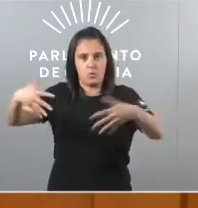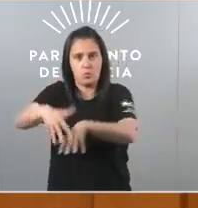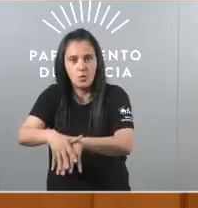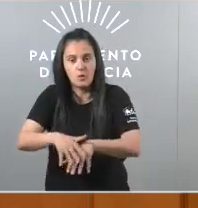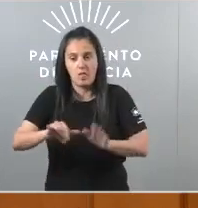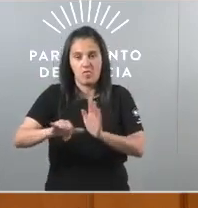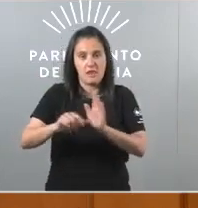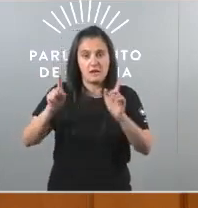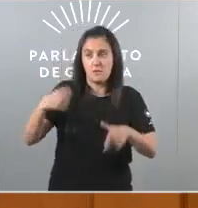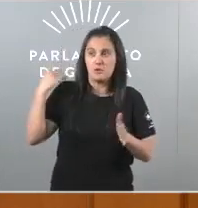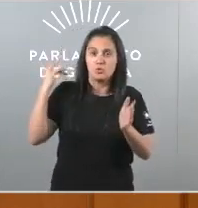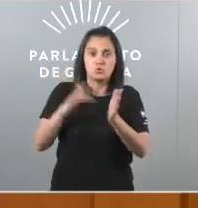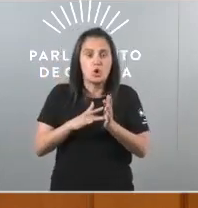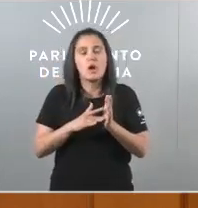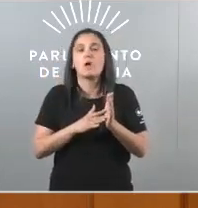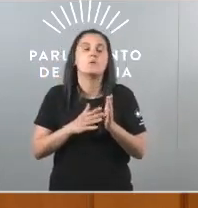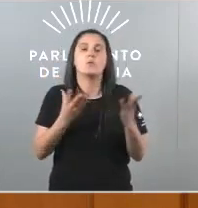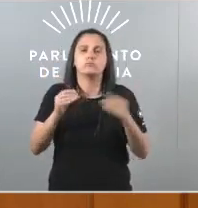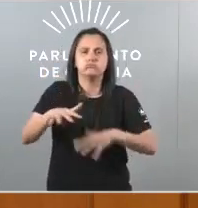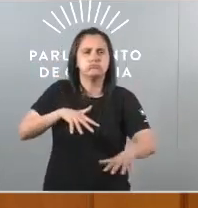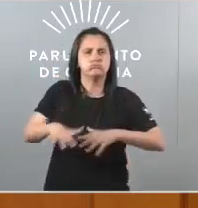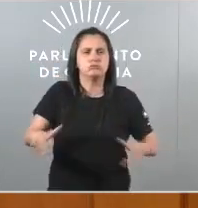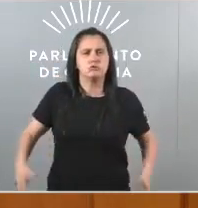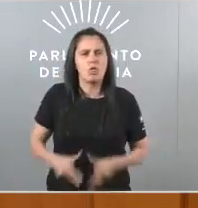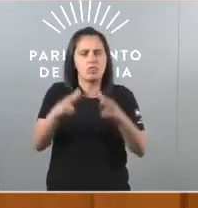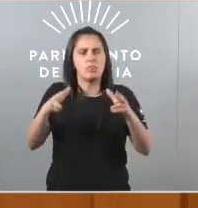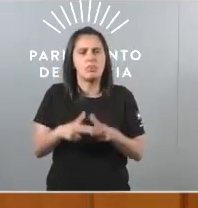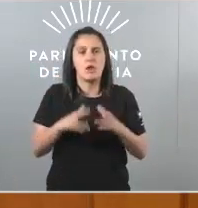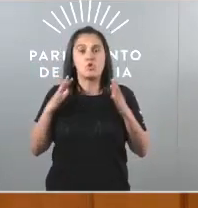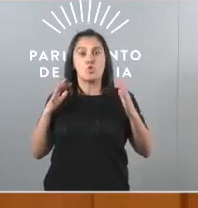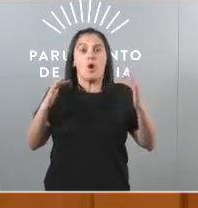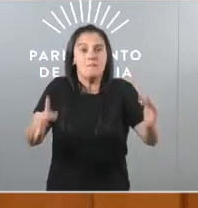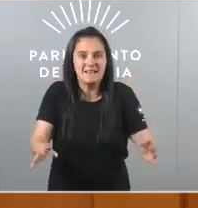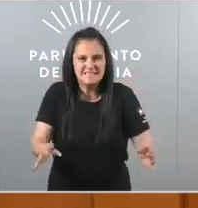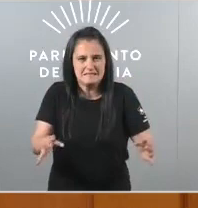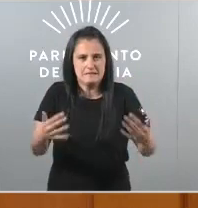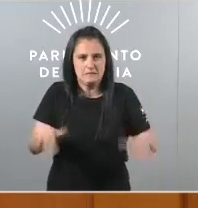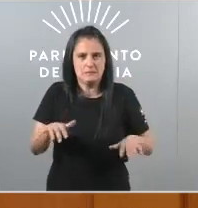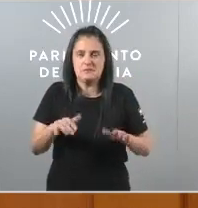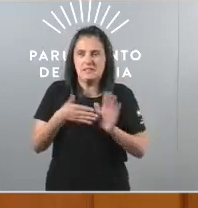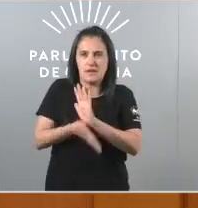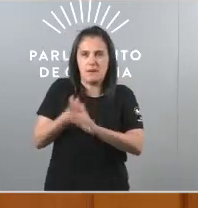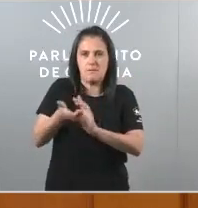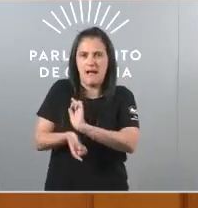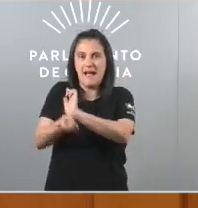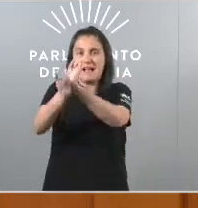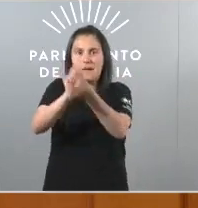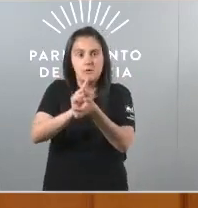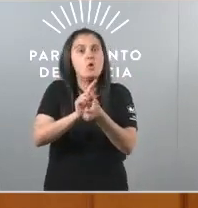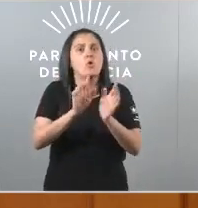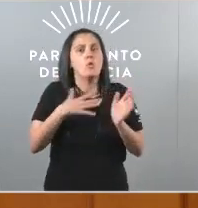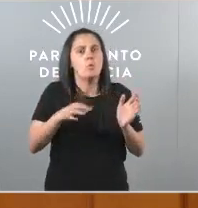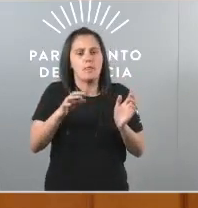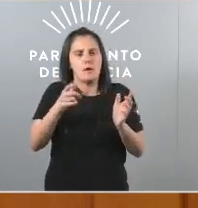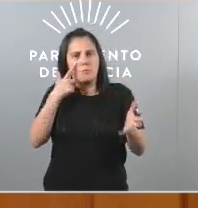Pasou coa imensa movilización social do nunca mais Unha onda de cambio que tardou en